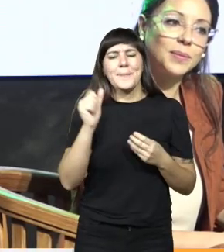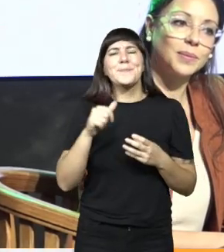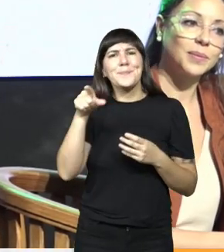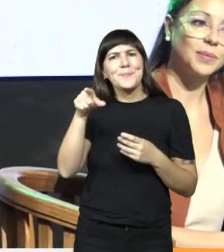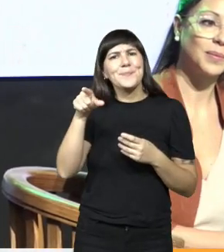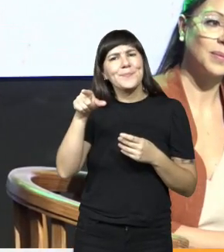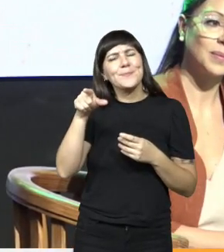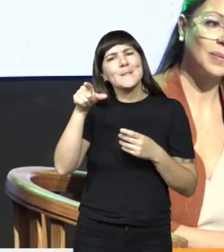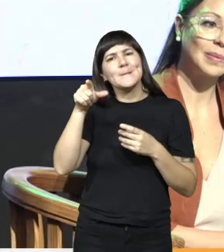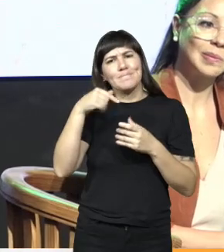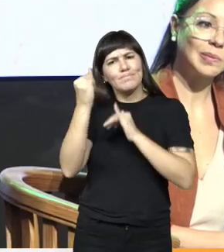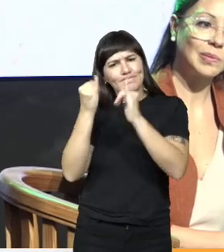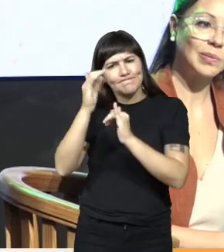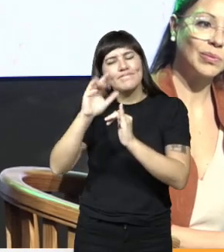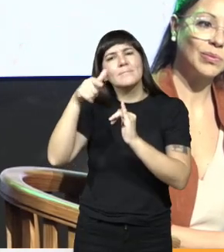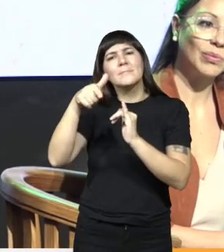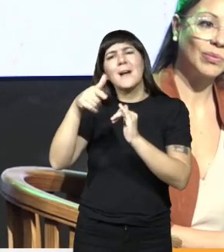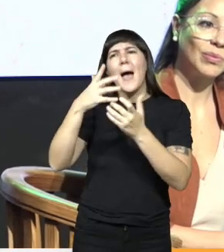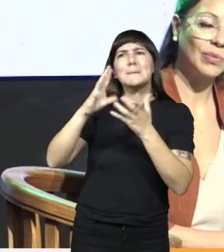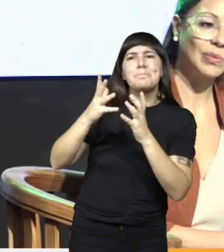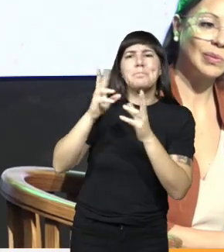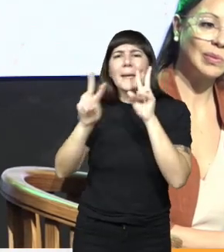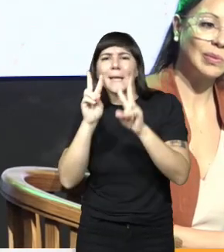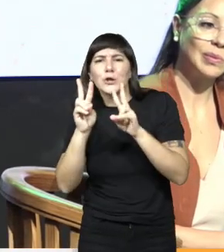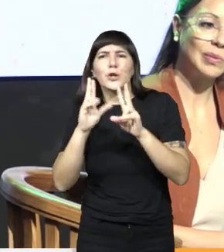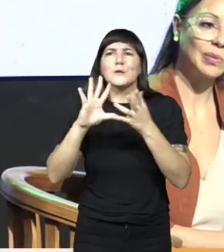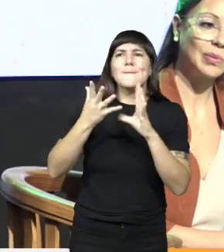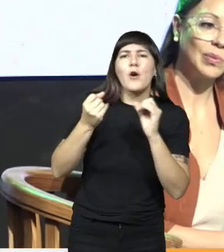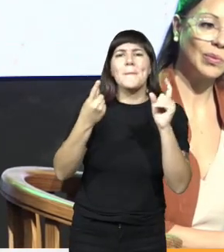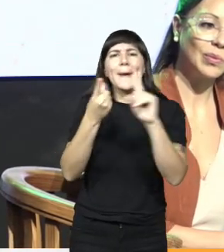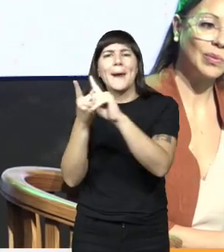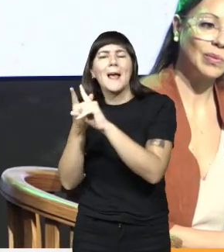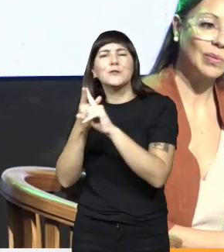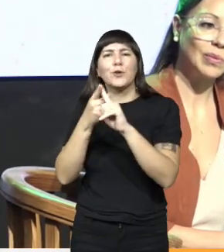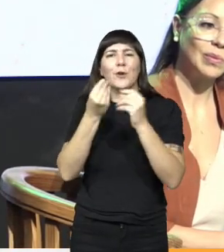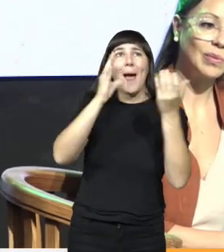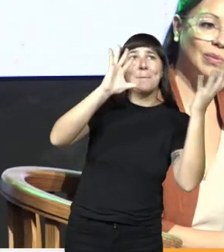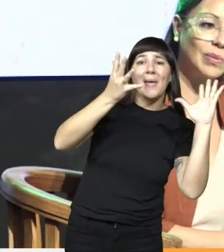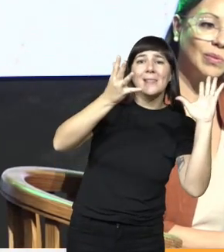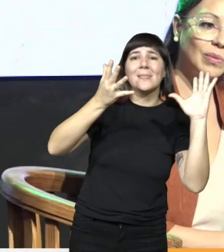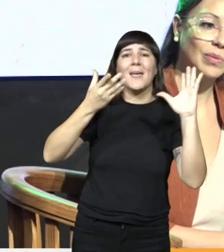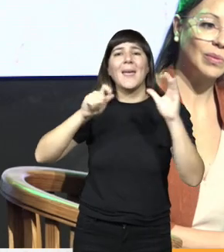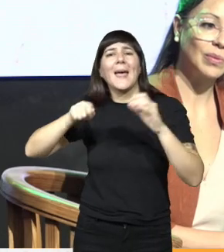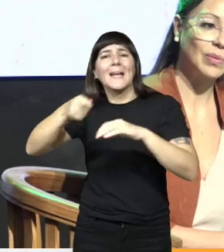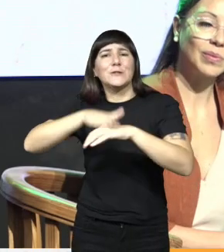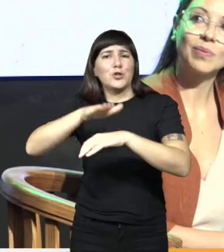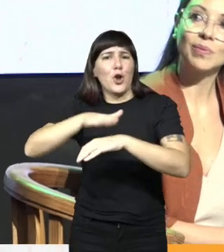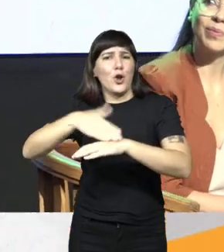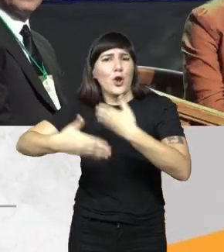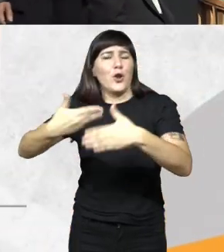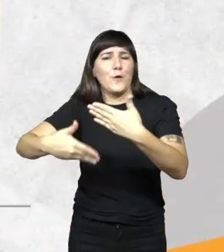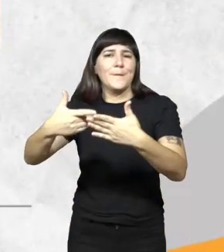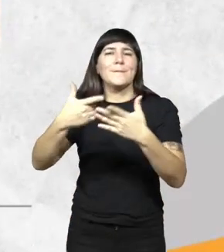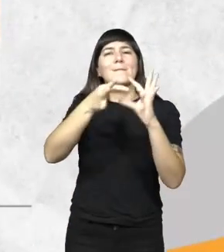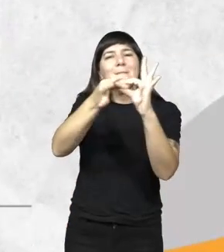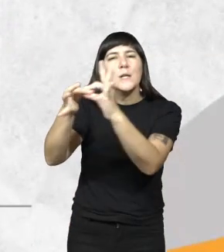un montón de aspectos que afectan y se relacionan con la forma en que gestionamos el ambiente, y, por supuesto, los vínculos con todos